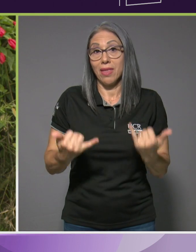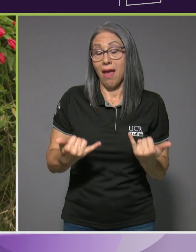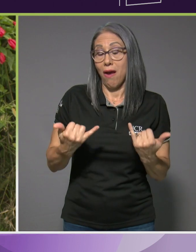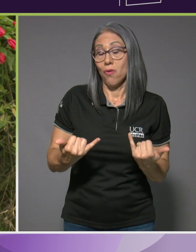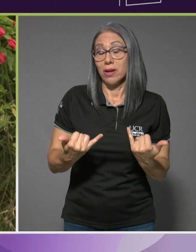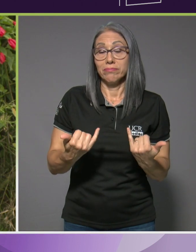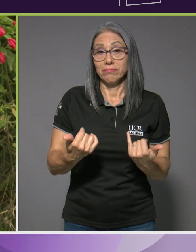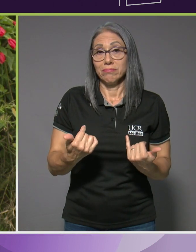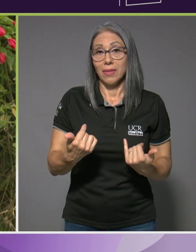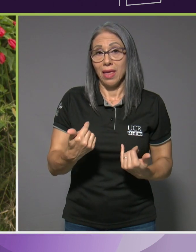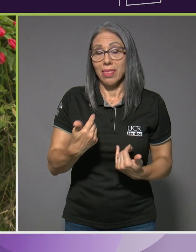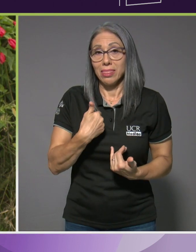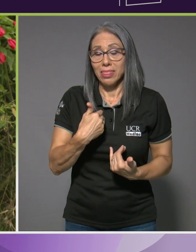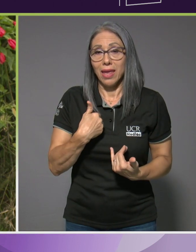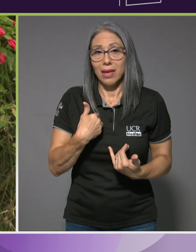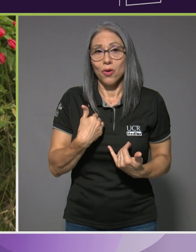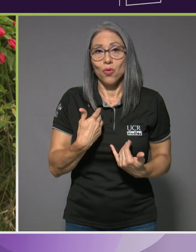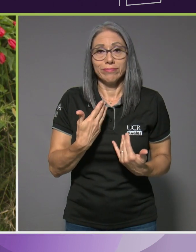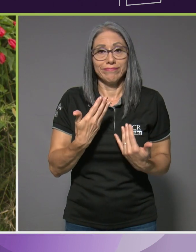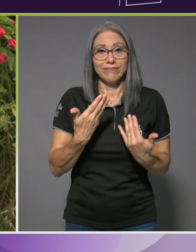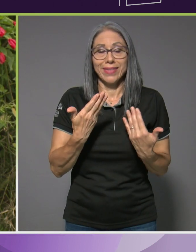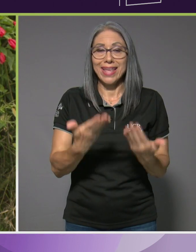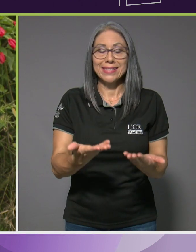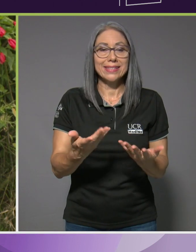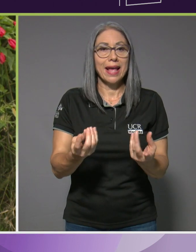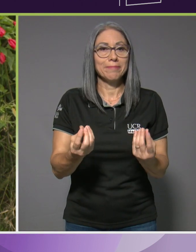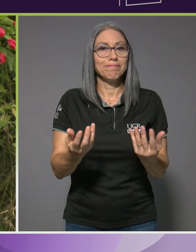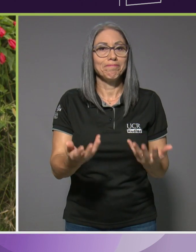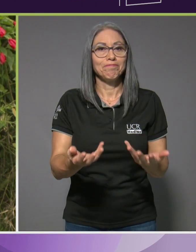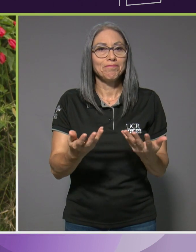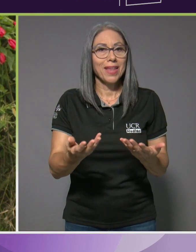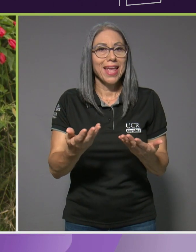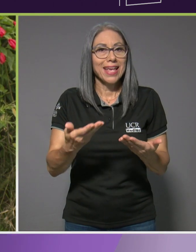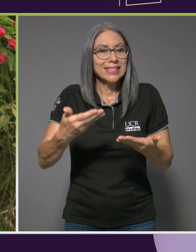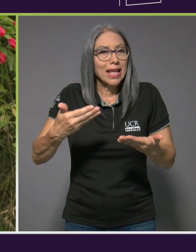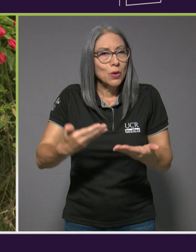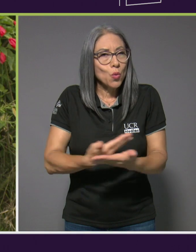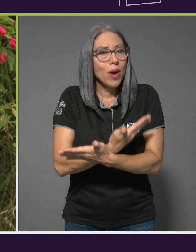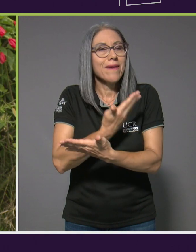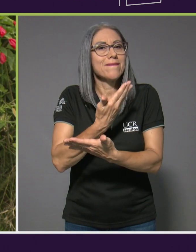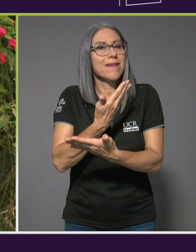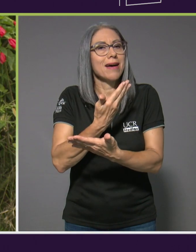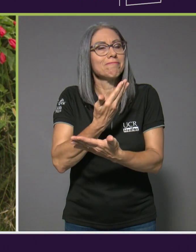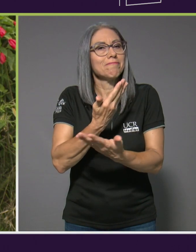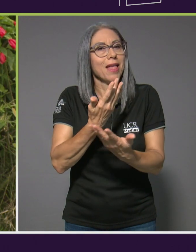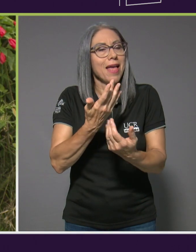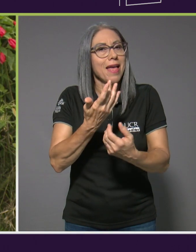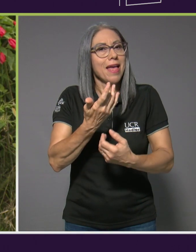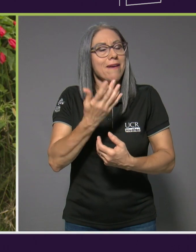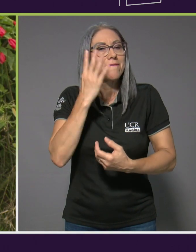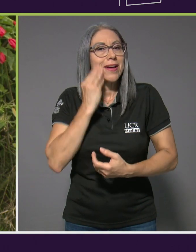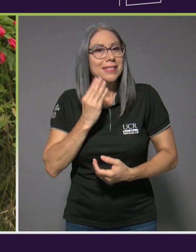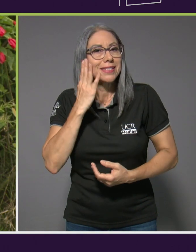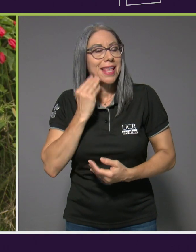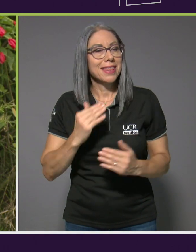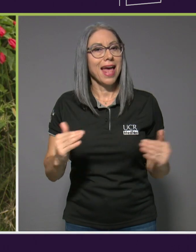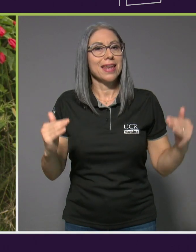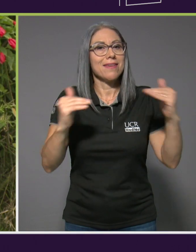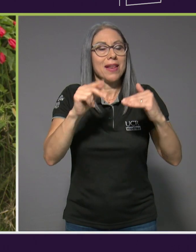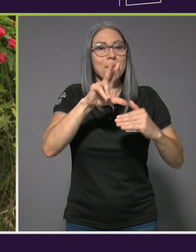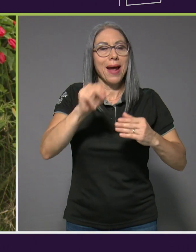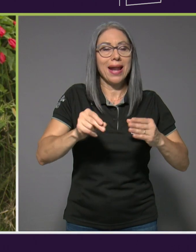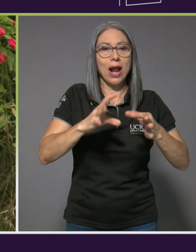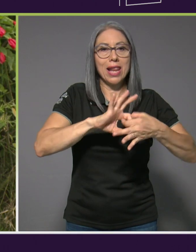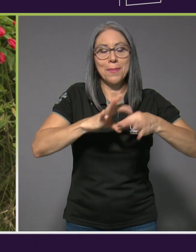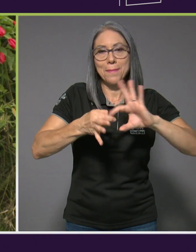esta parte, esta nueva faceta, a nivel paraolímpico, el